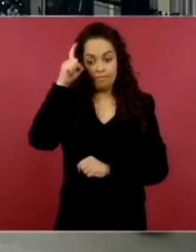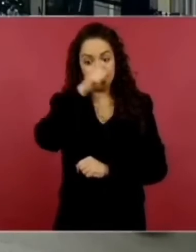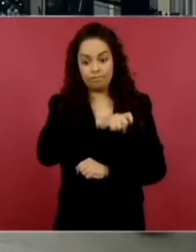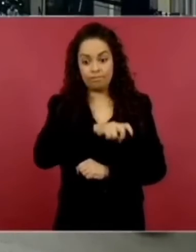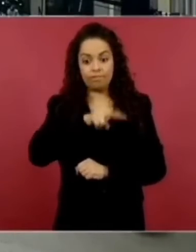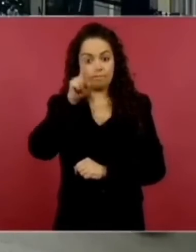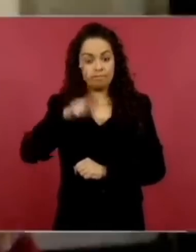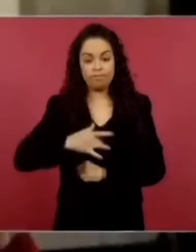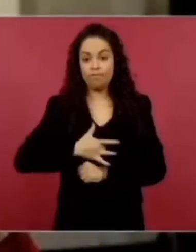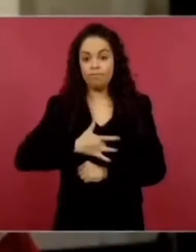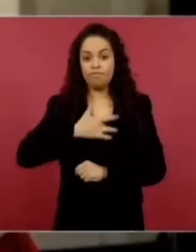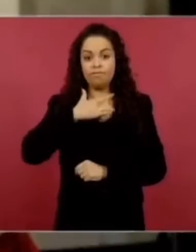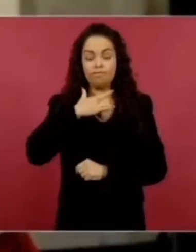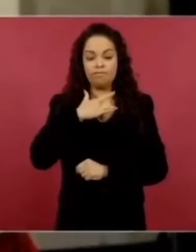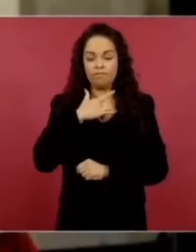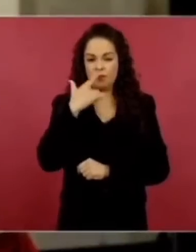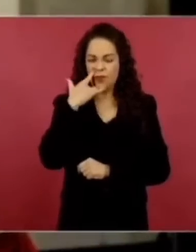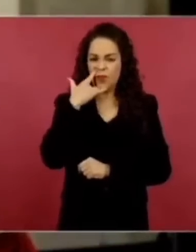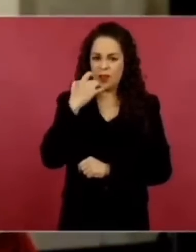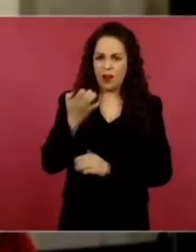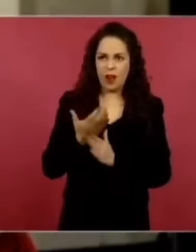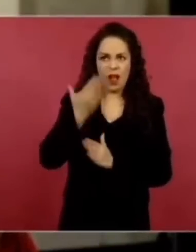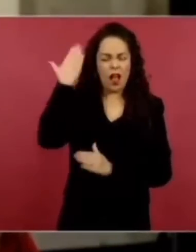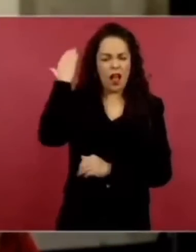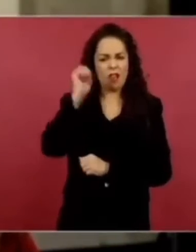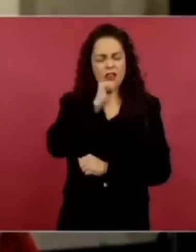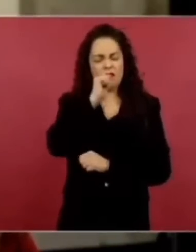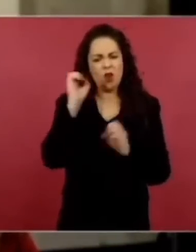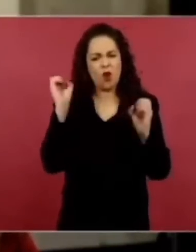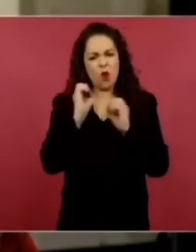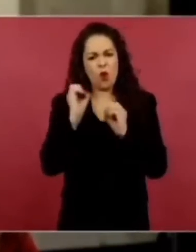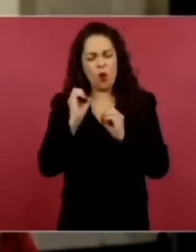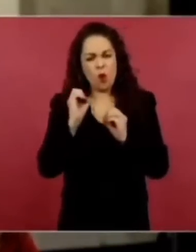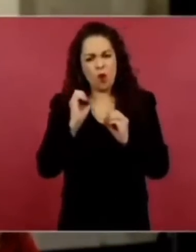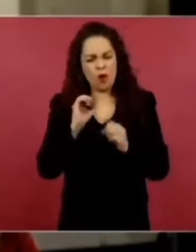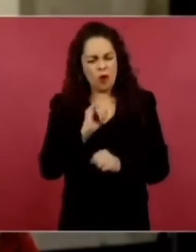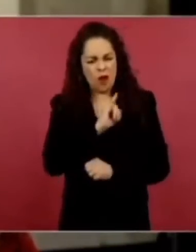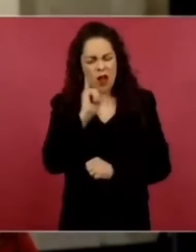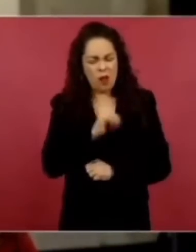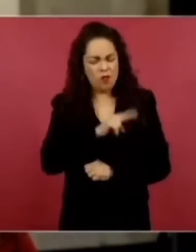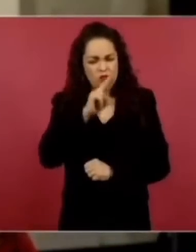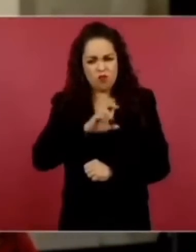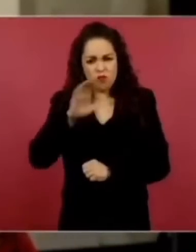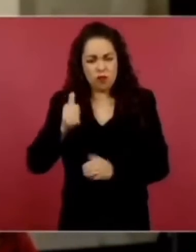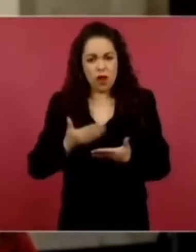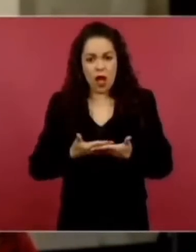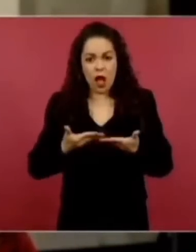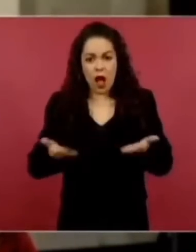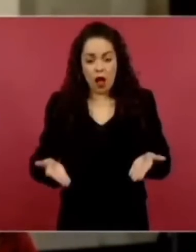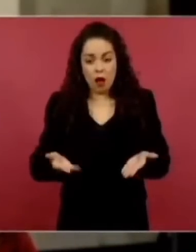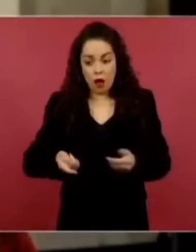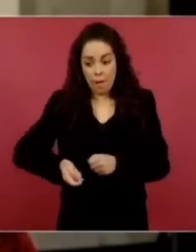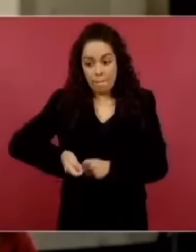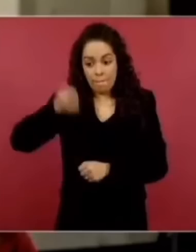jamás habíamos vivido y ahora ni siquiera podemos salir a protestar.